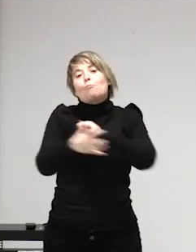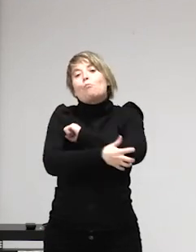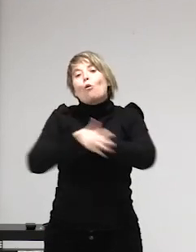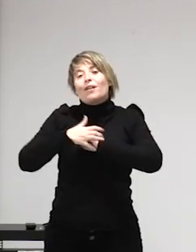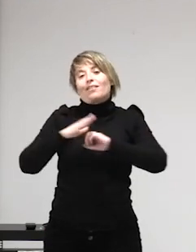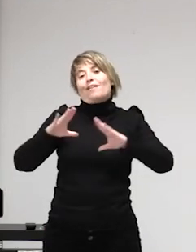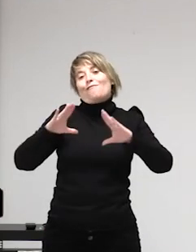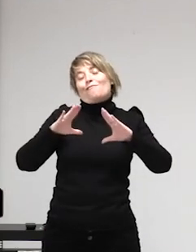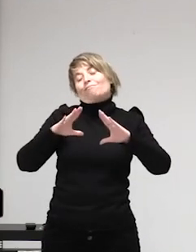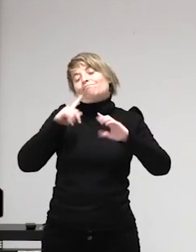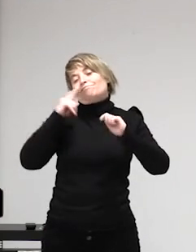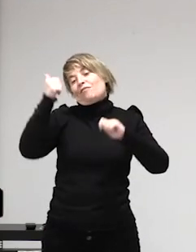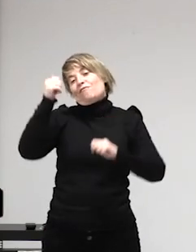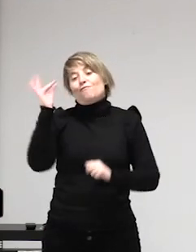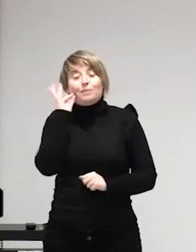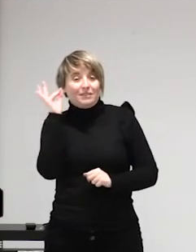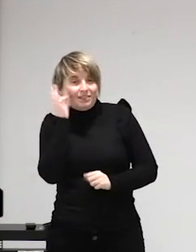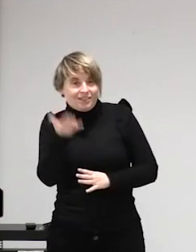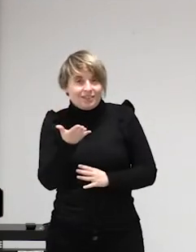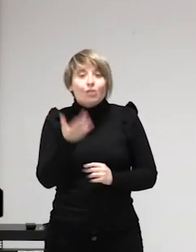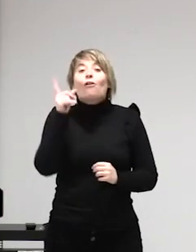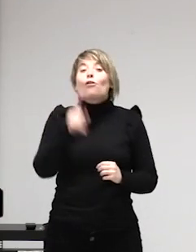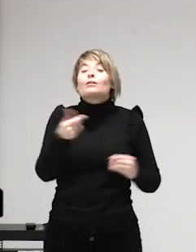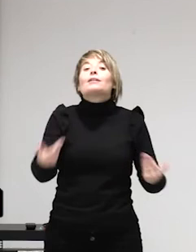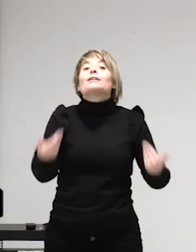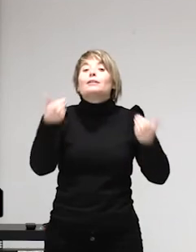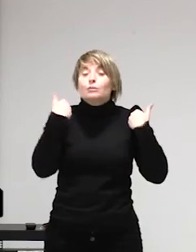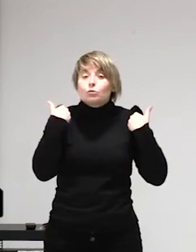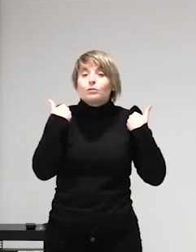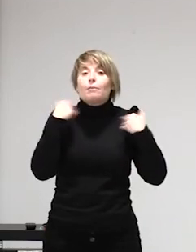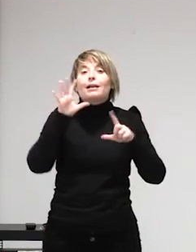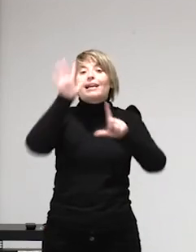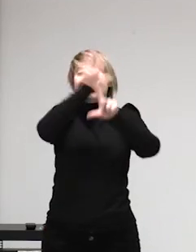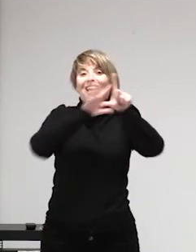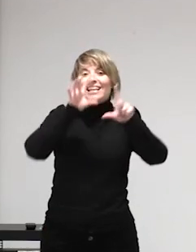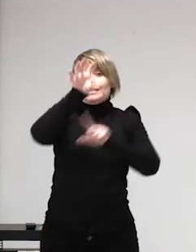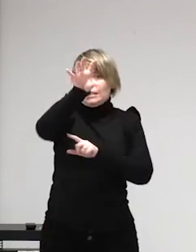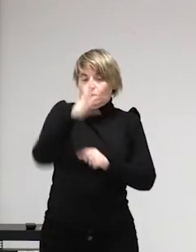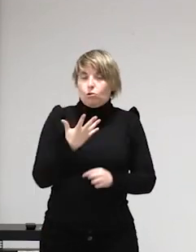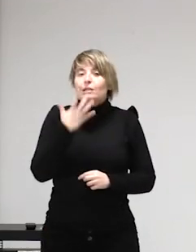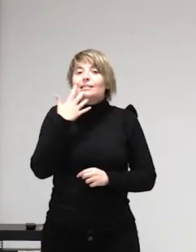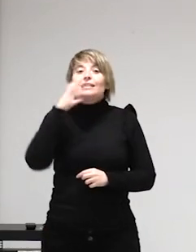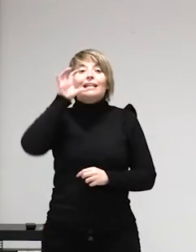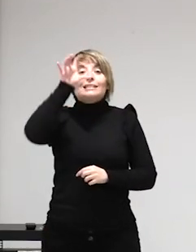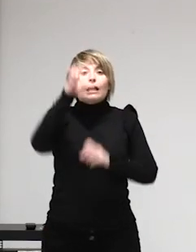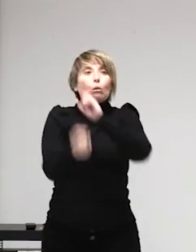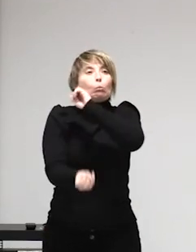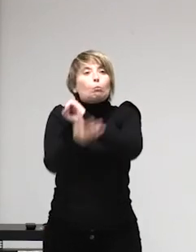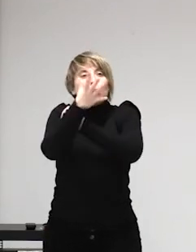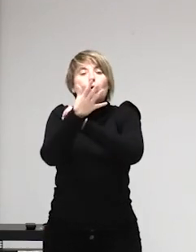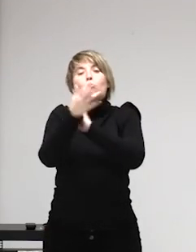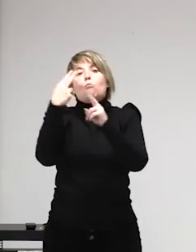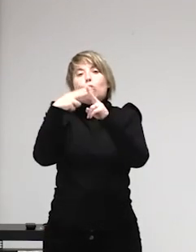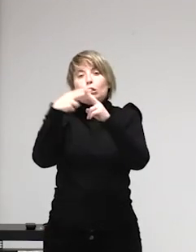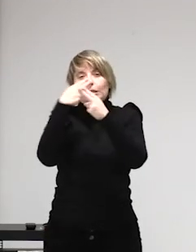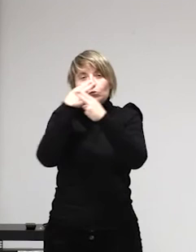interpersonales y no la vemos pues eso como una necesidad de nuestro cuerpo ¿no? quizás si lo